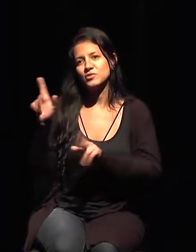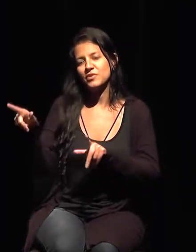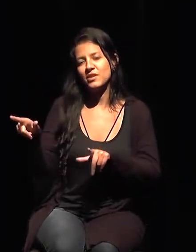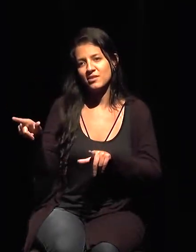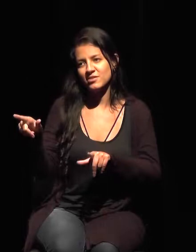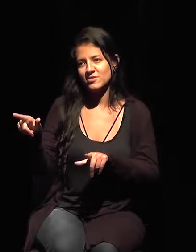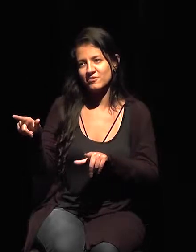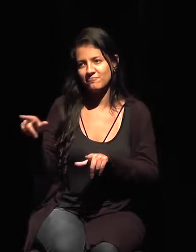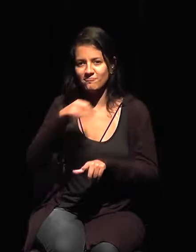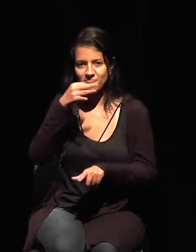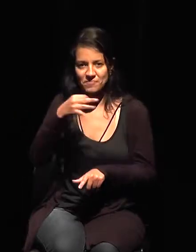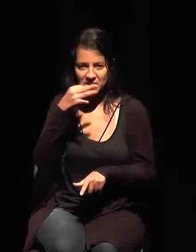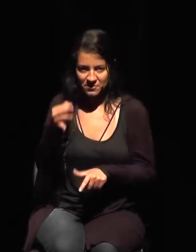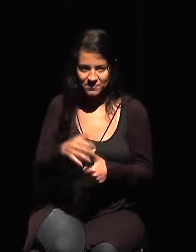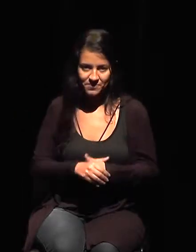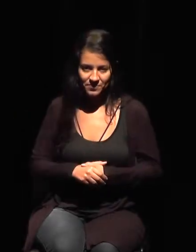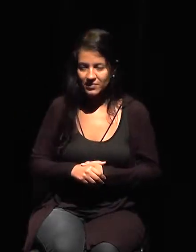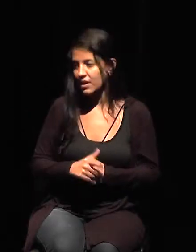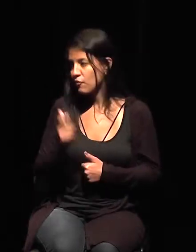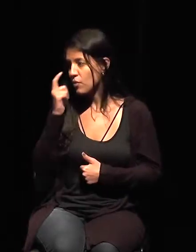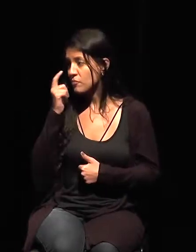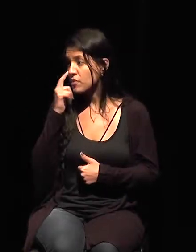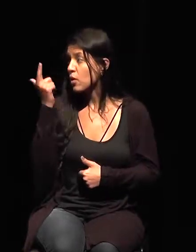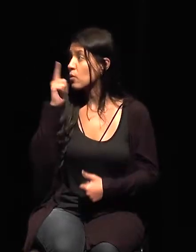vamos a ver si consigo que todo funcione,